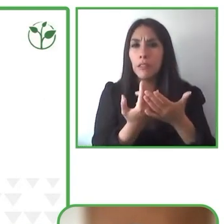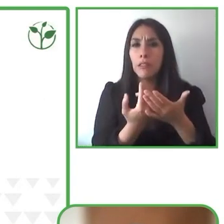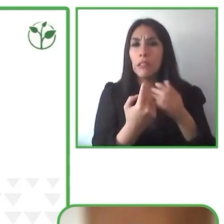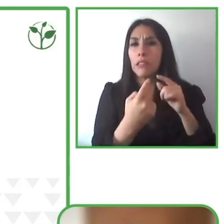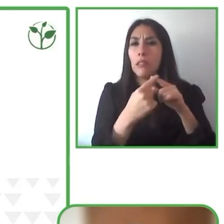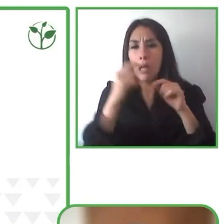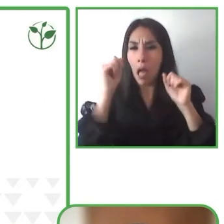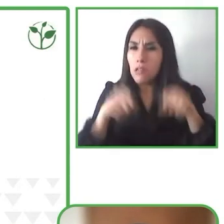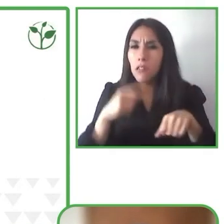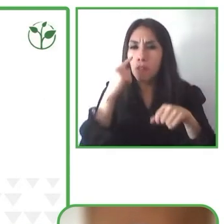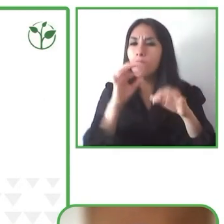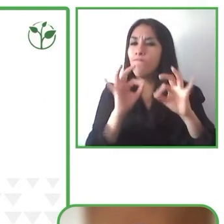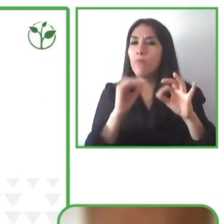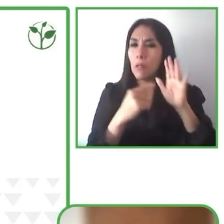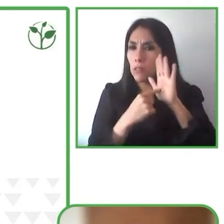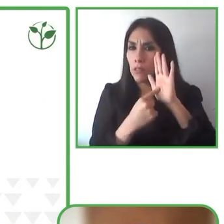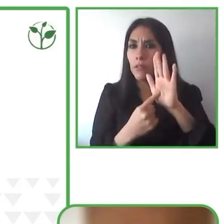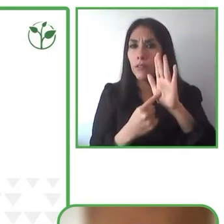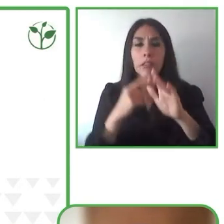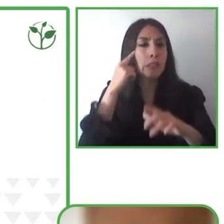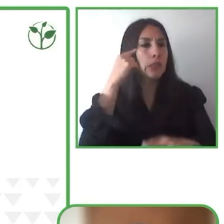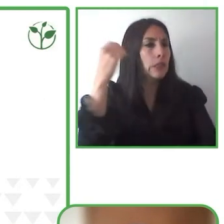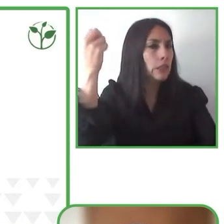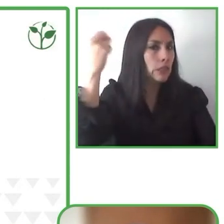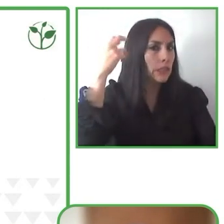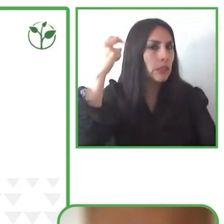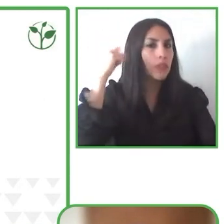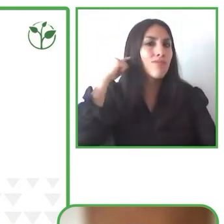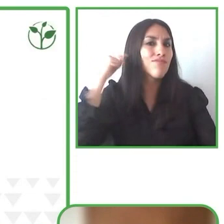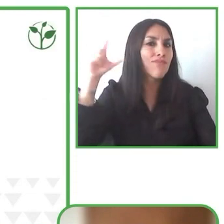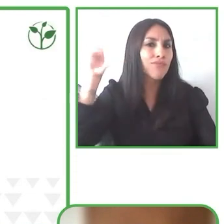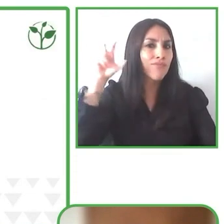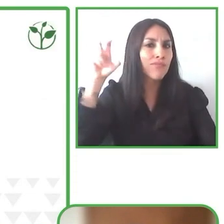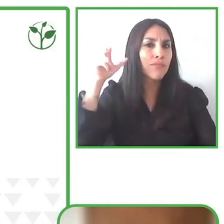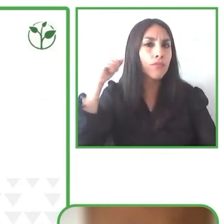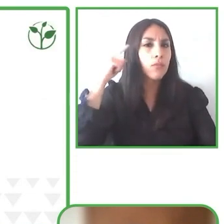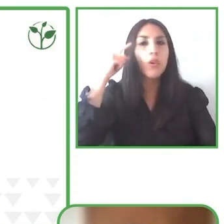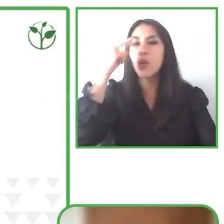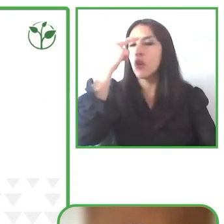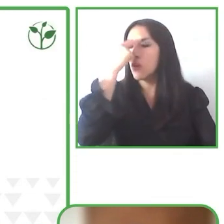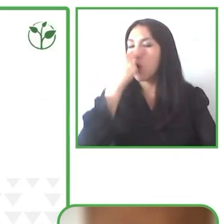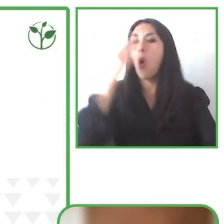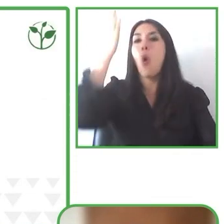auditiva o tengan discapacidad visual puedan disfrutar de todos los